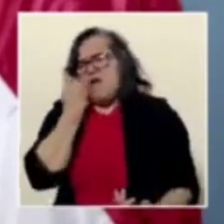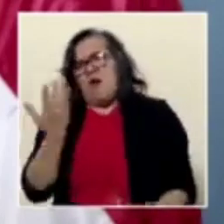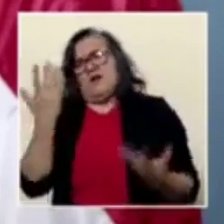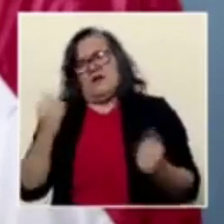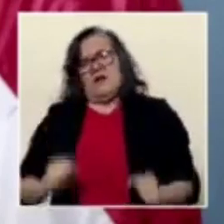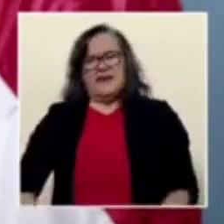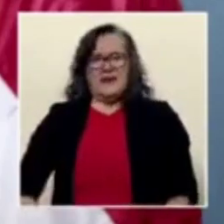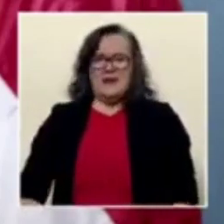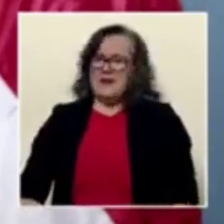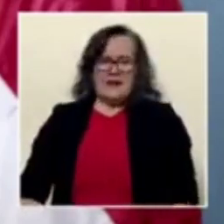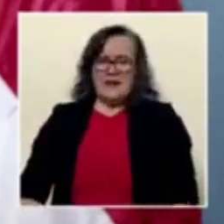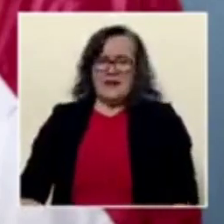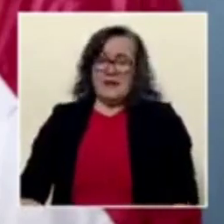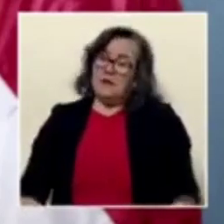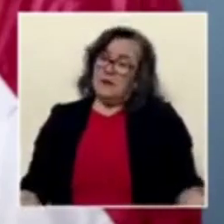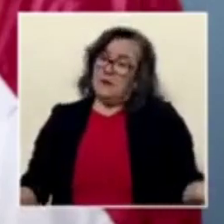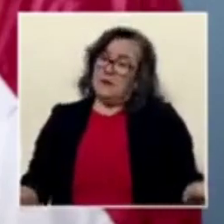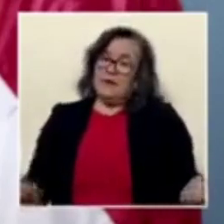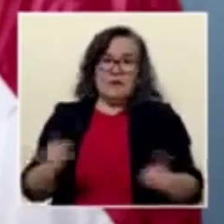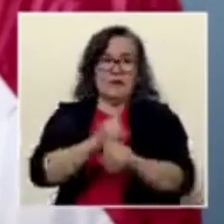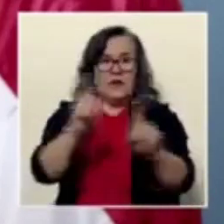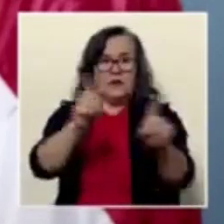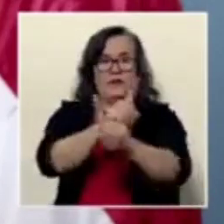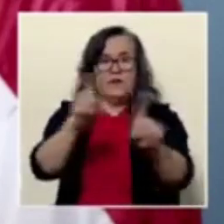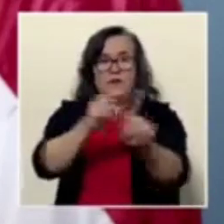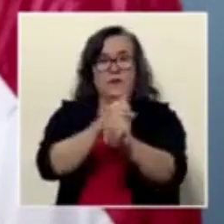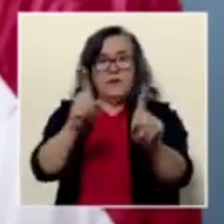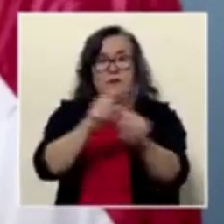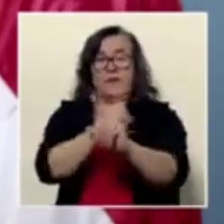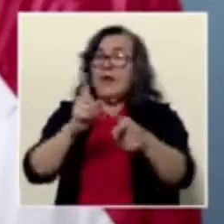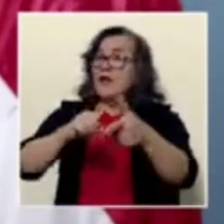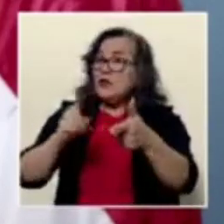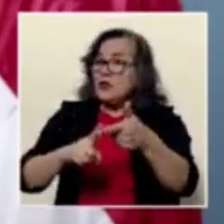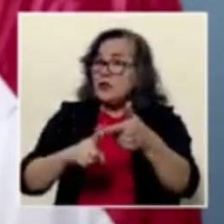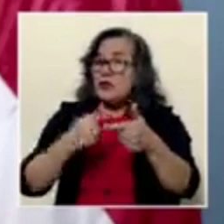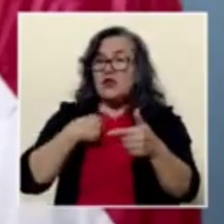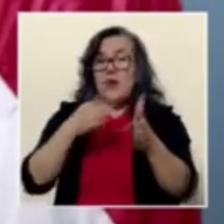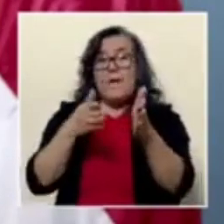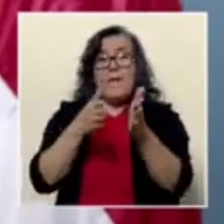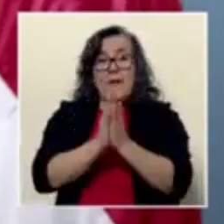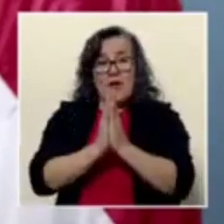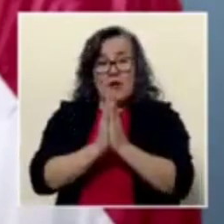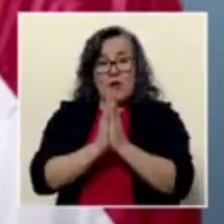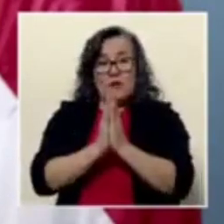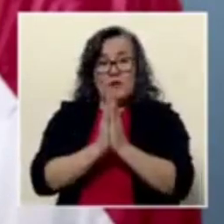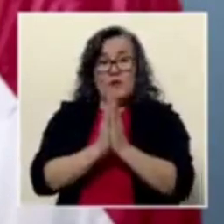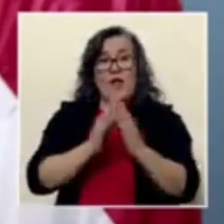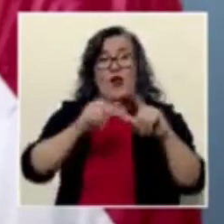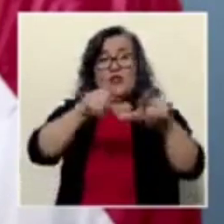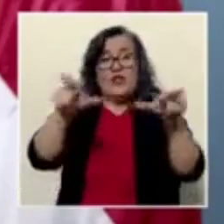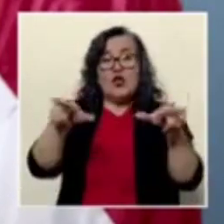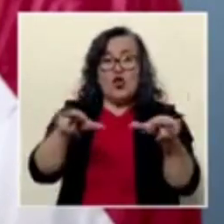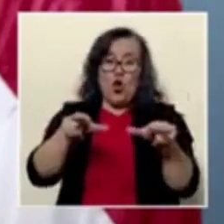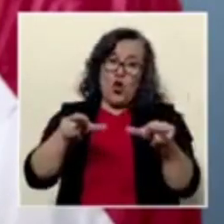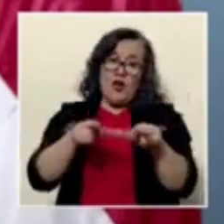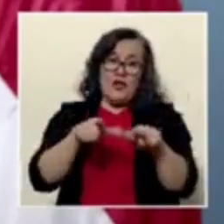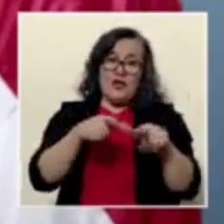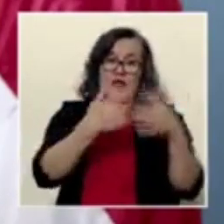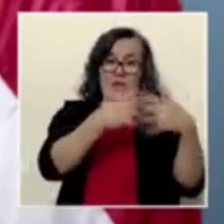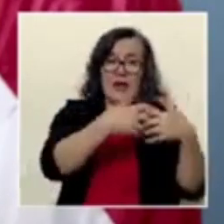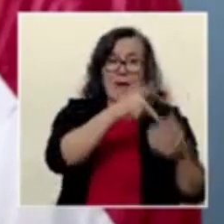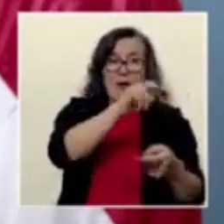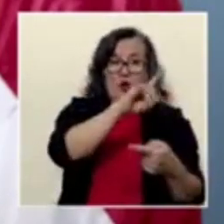no. Entonces, yo le pido a los sectores patronales, al sector